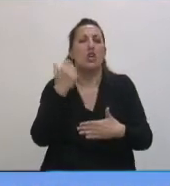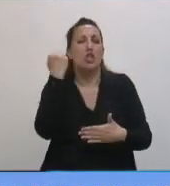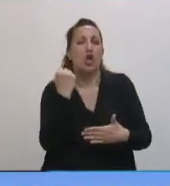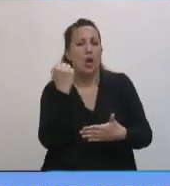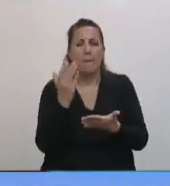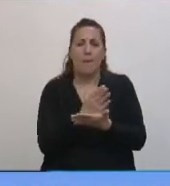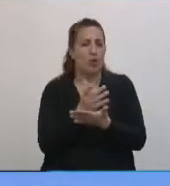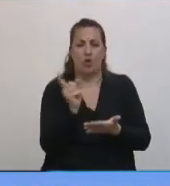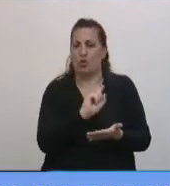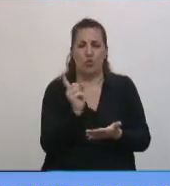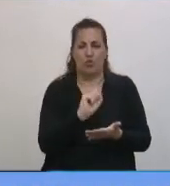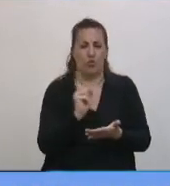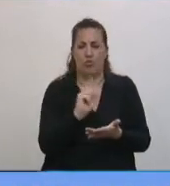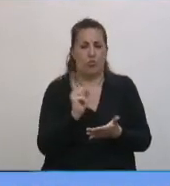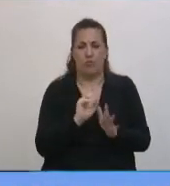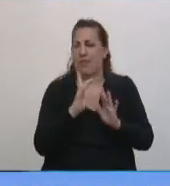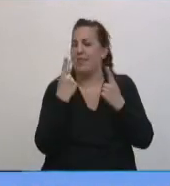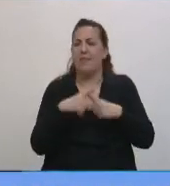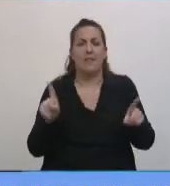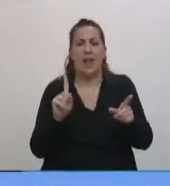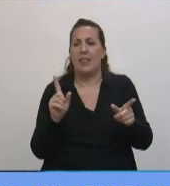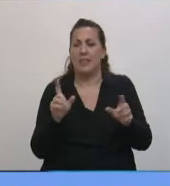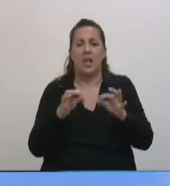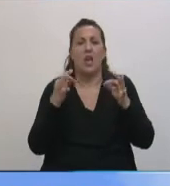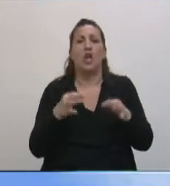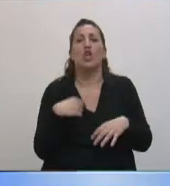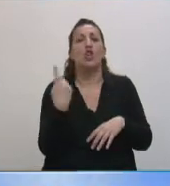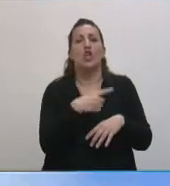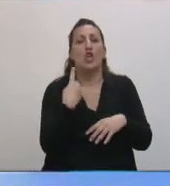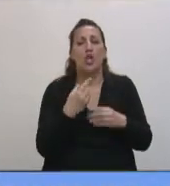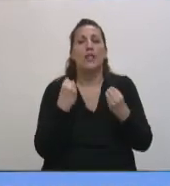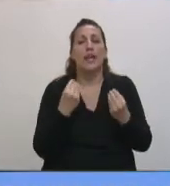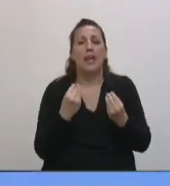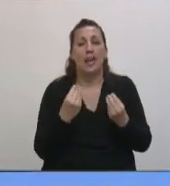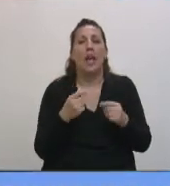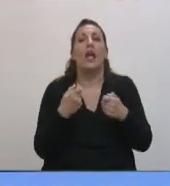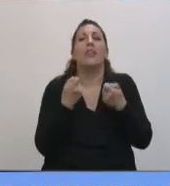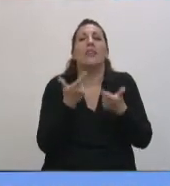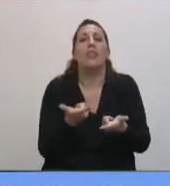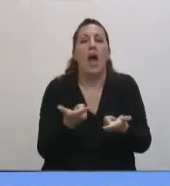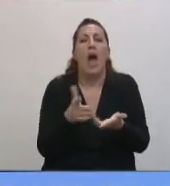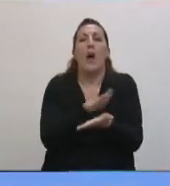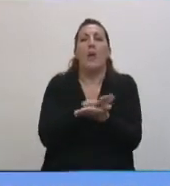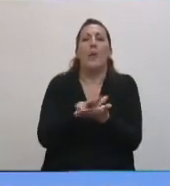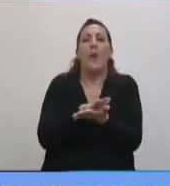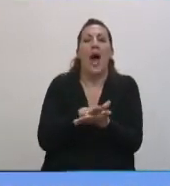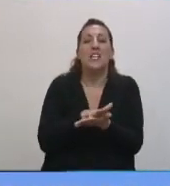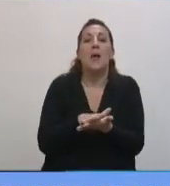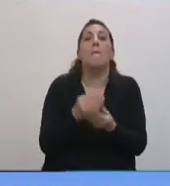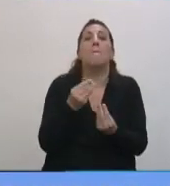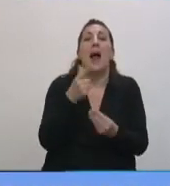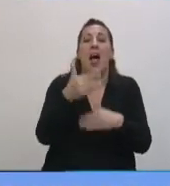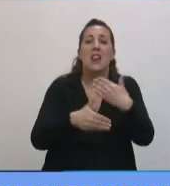Todo lo contrario, no le quepa duda. Lo que hacemos es sentar justamente las bases para que ese desarrollo sea